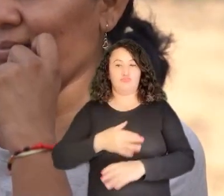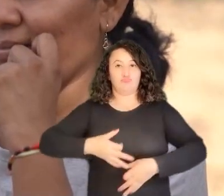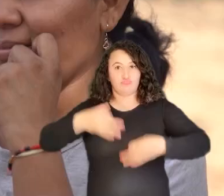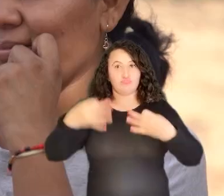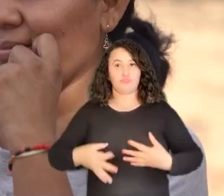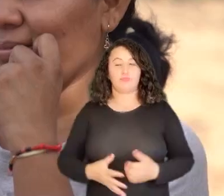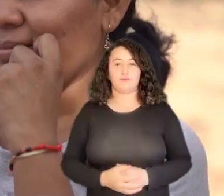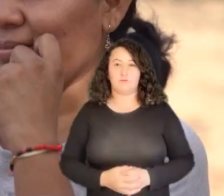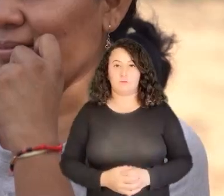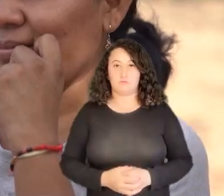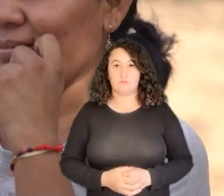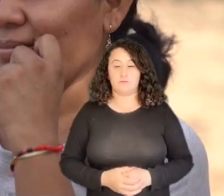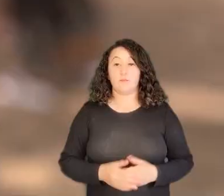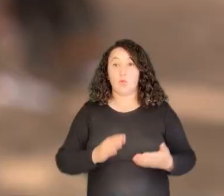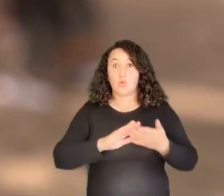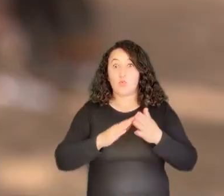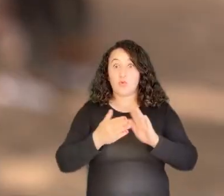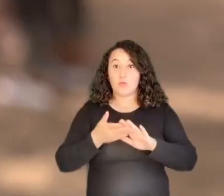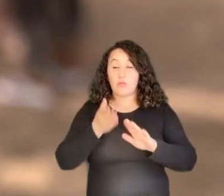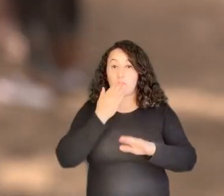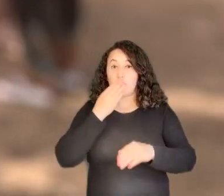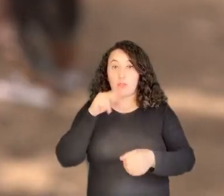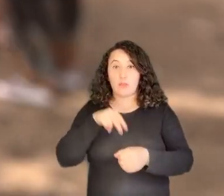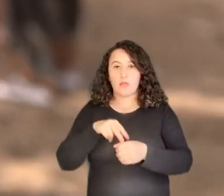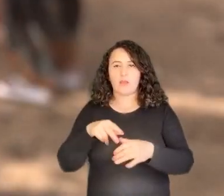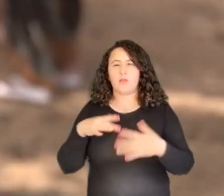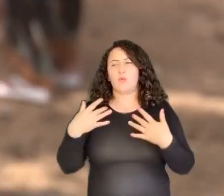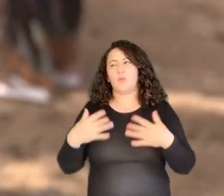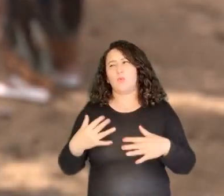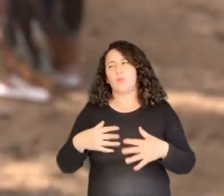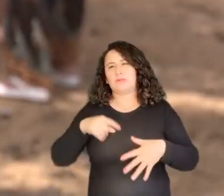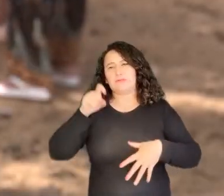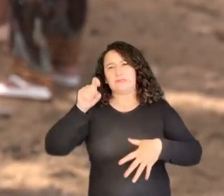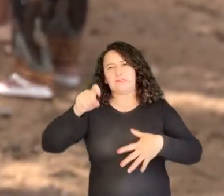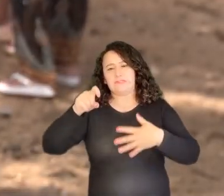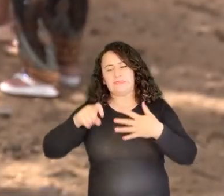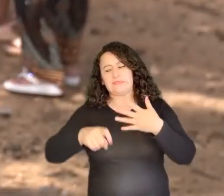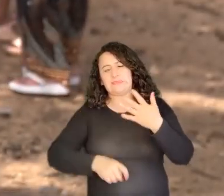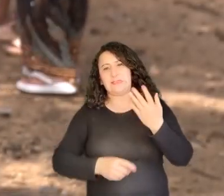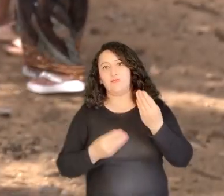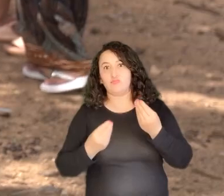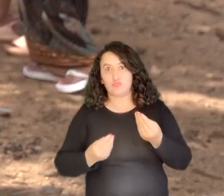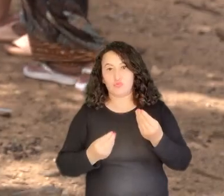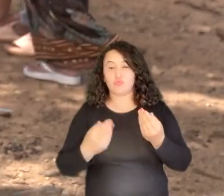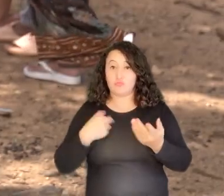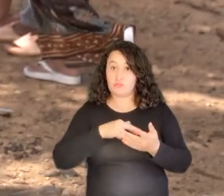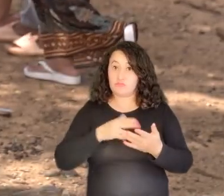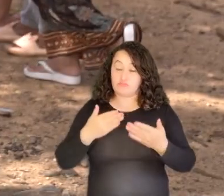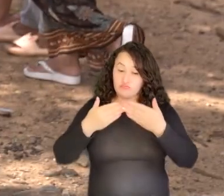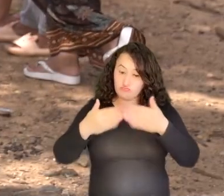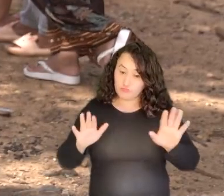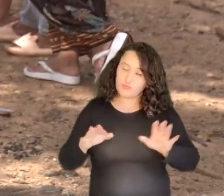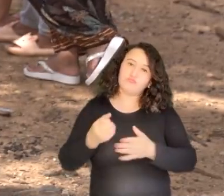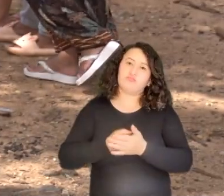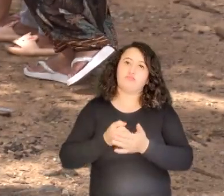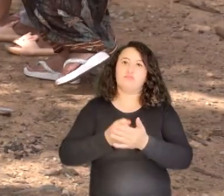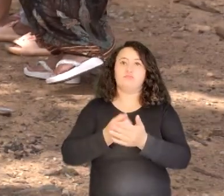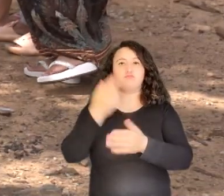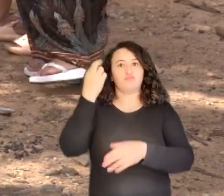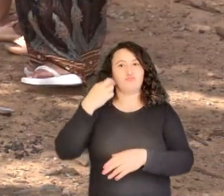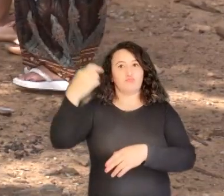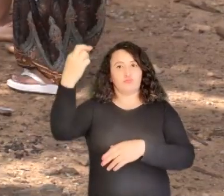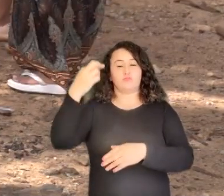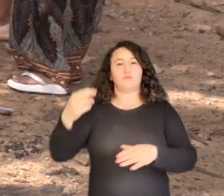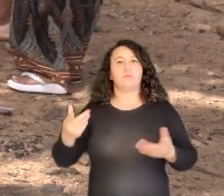rindan un fruto. El hecho de que en las comunidades indígenas haya tantas necesidades, eso nos abre la puerta a nosotros como profesionales del